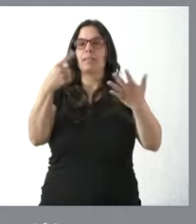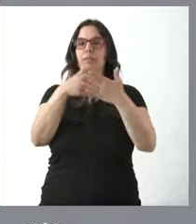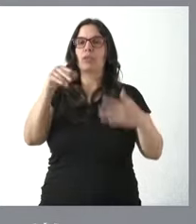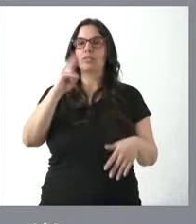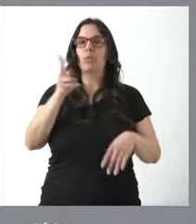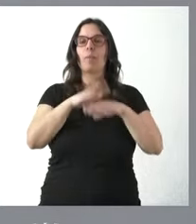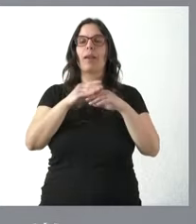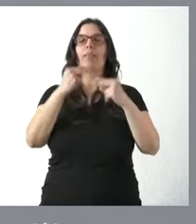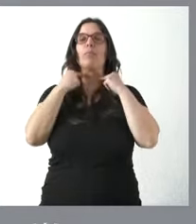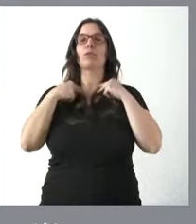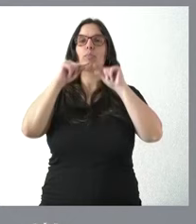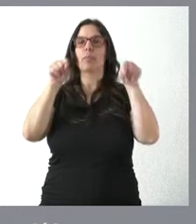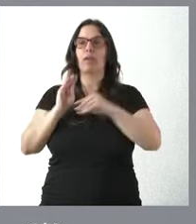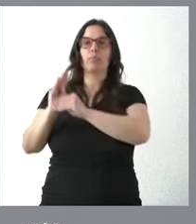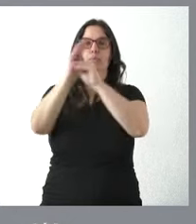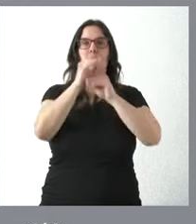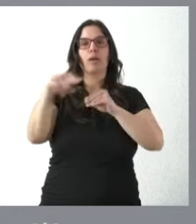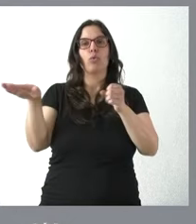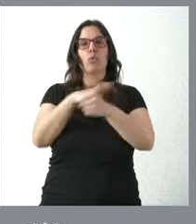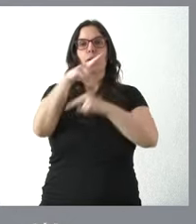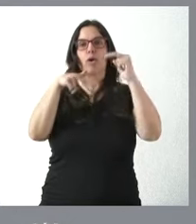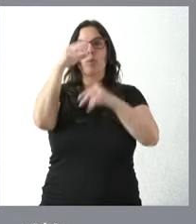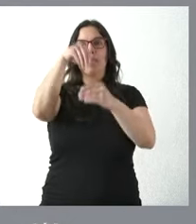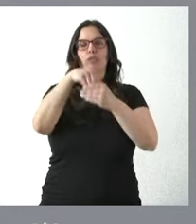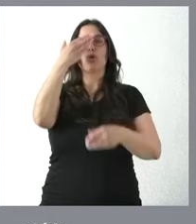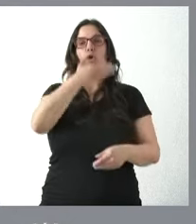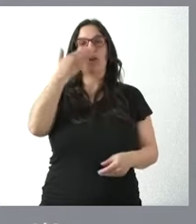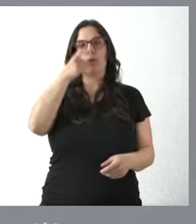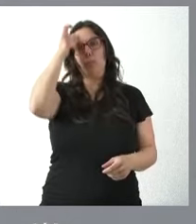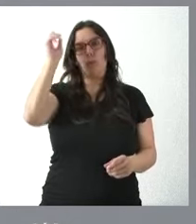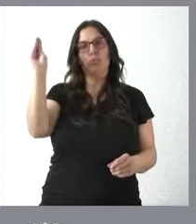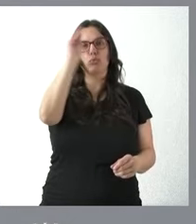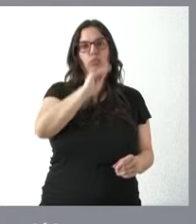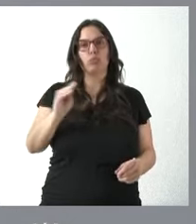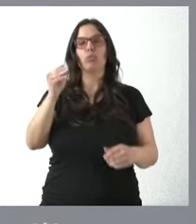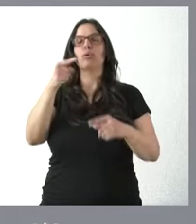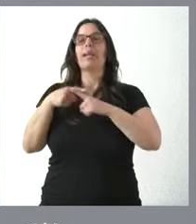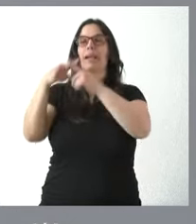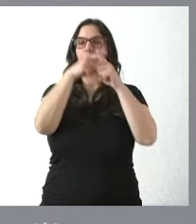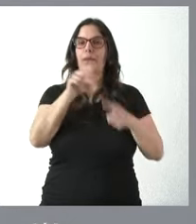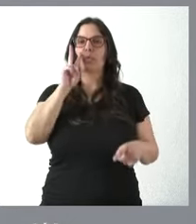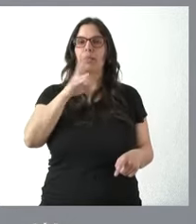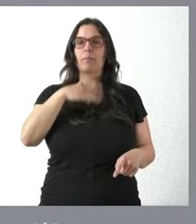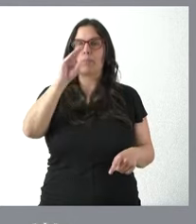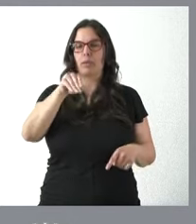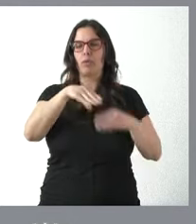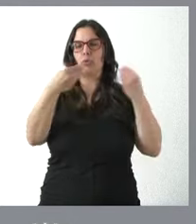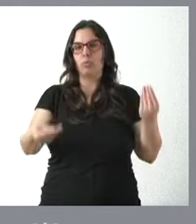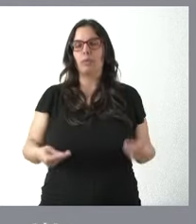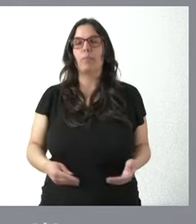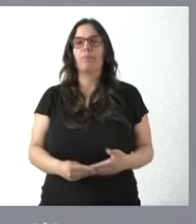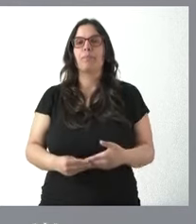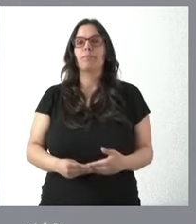para las diputaciones provinciales para que financien obras en los colegios rurales de la comunidad. Tienen la distribución de las cantidades para cada una de las diputaciones provinciales.